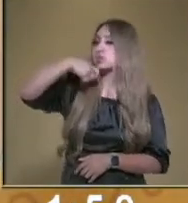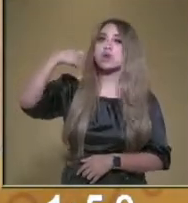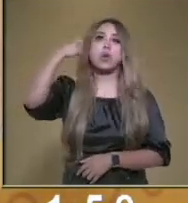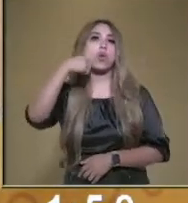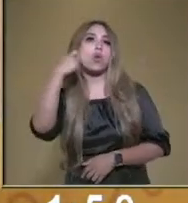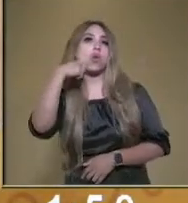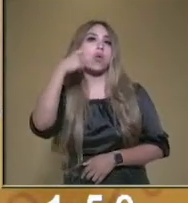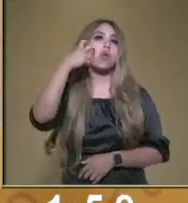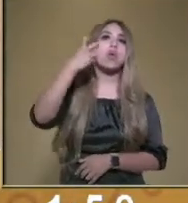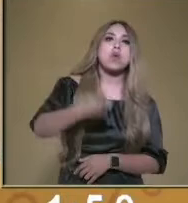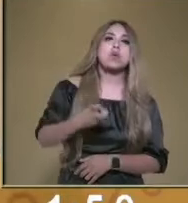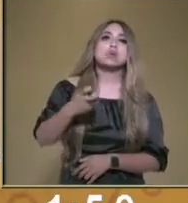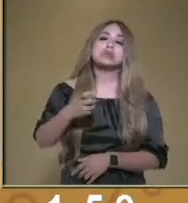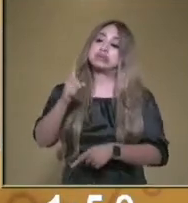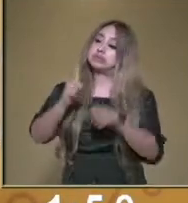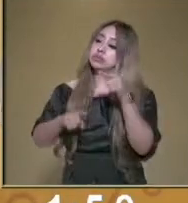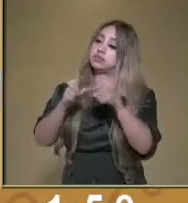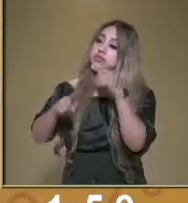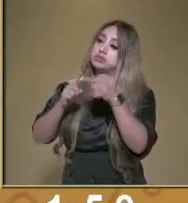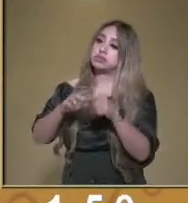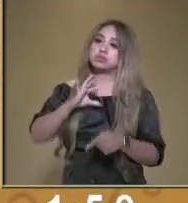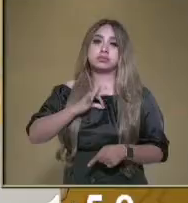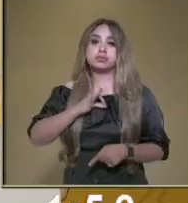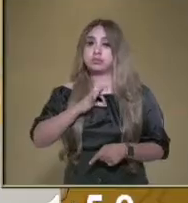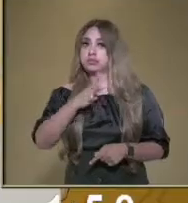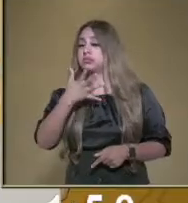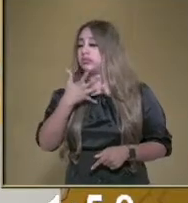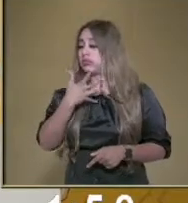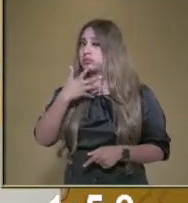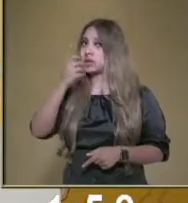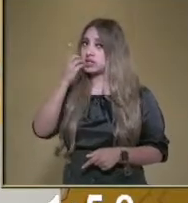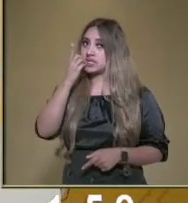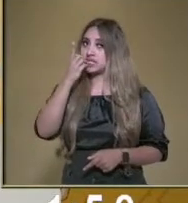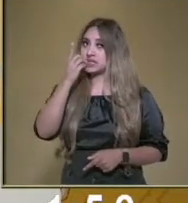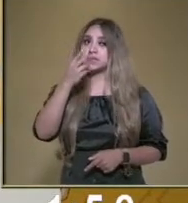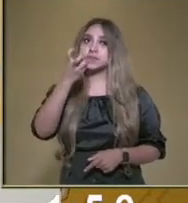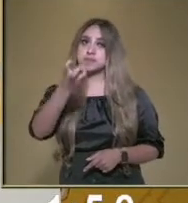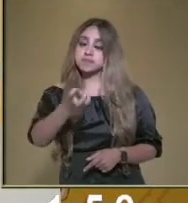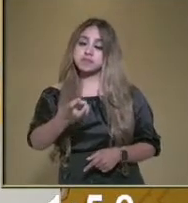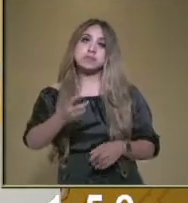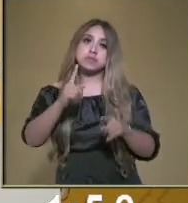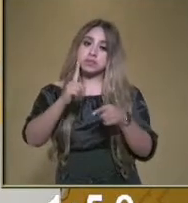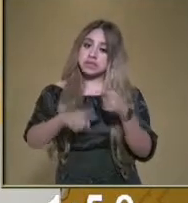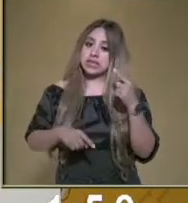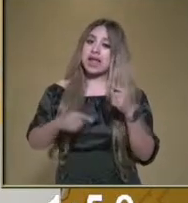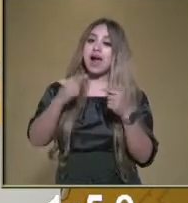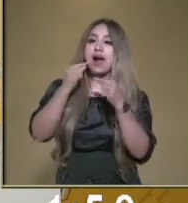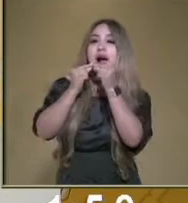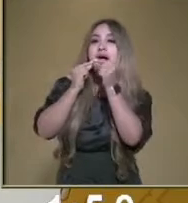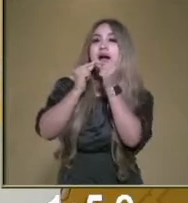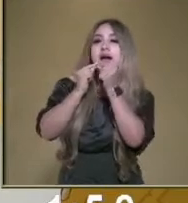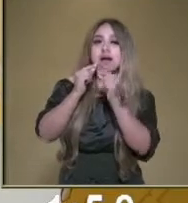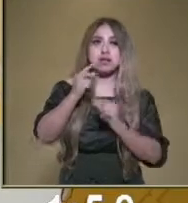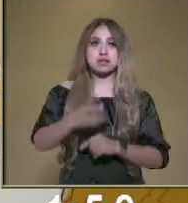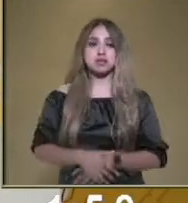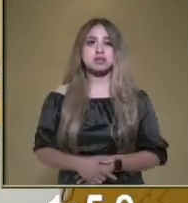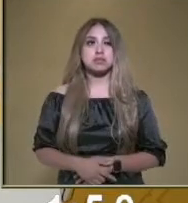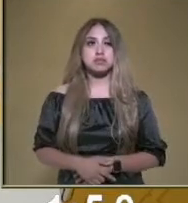porque es necesario quitar todas las bacterias que están en nuestros dientitos para evitar unas caries. Muy bien,